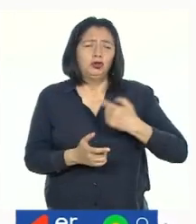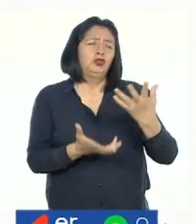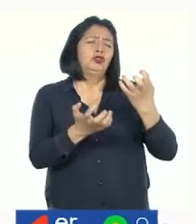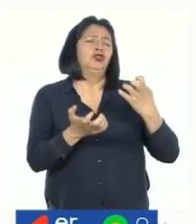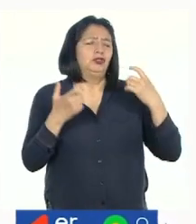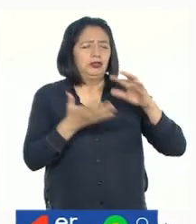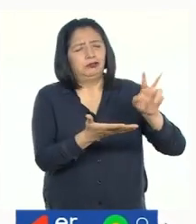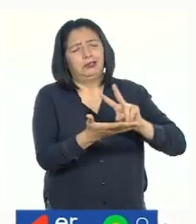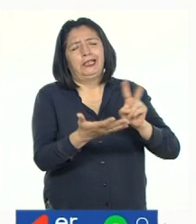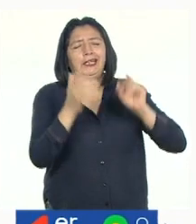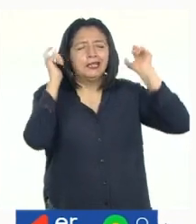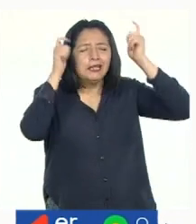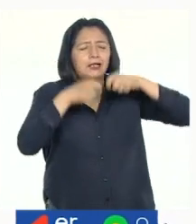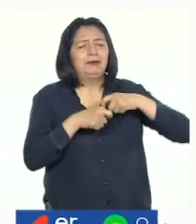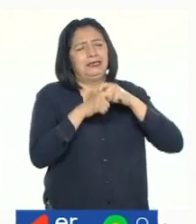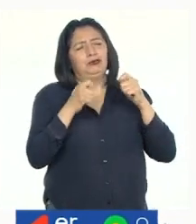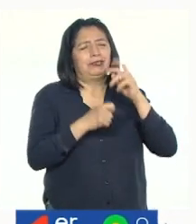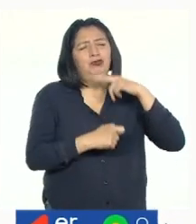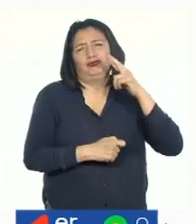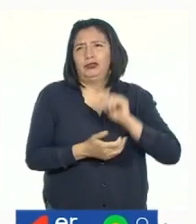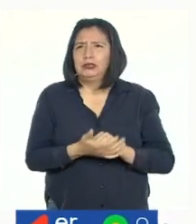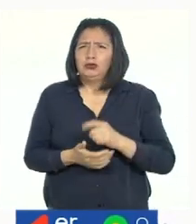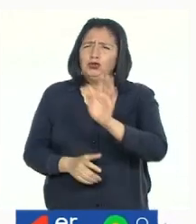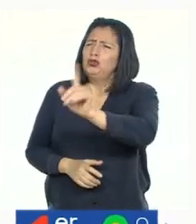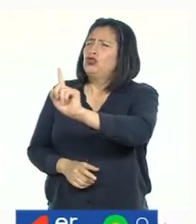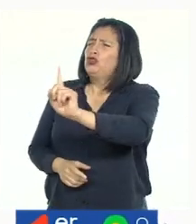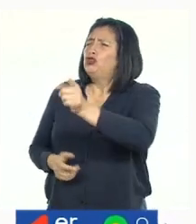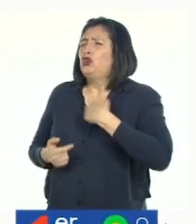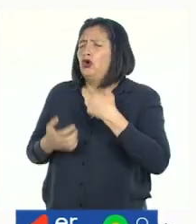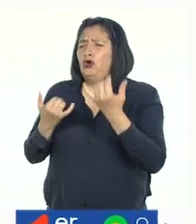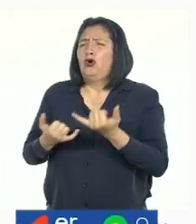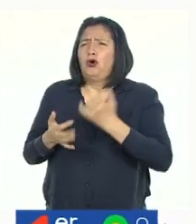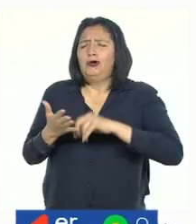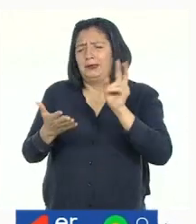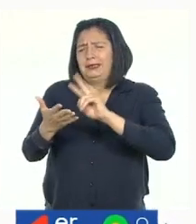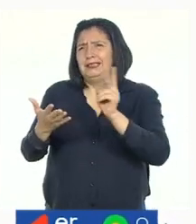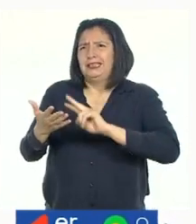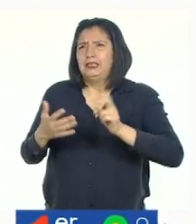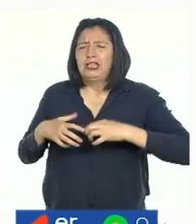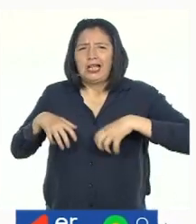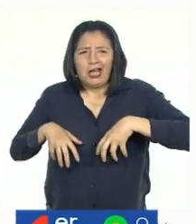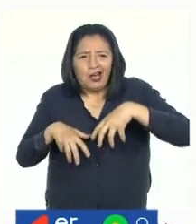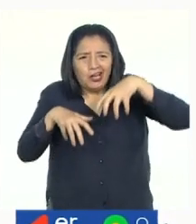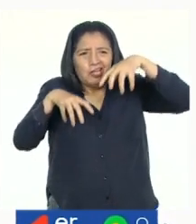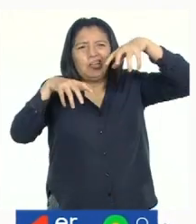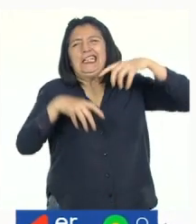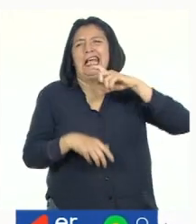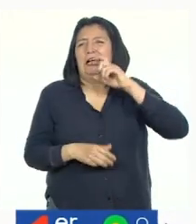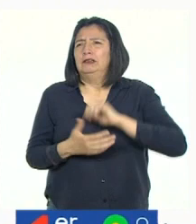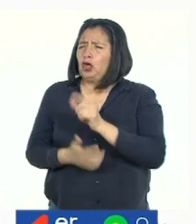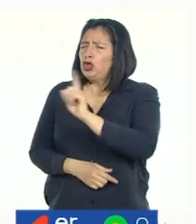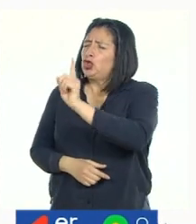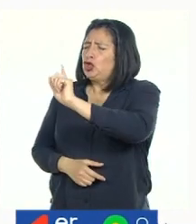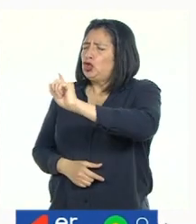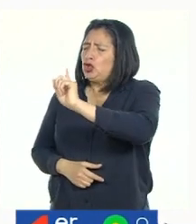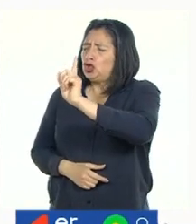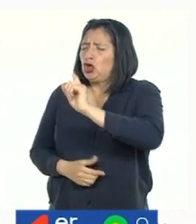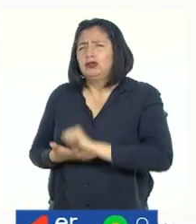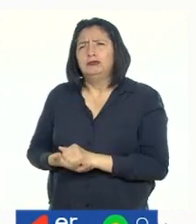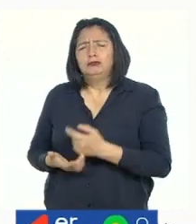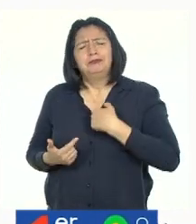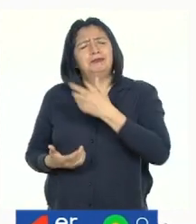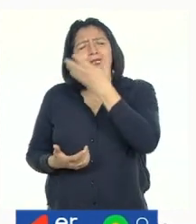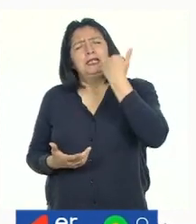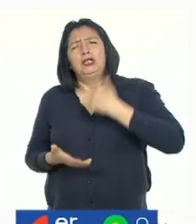quiero que leamos la cabelucita roja! No, no. Hoy deberíamos leer el gigante egoísta. No, no, no.